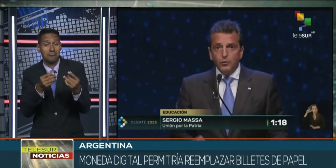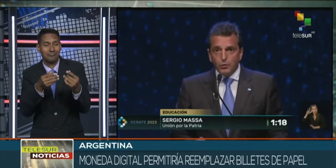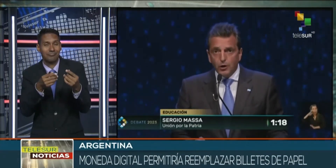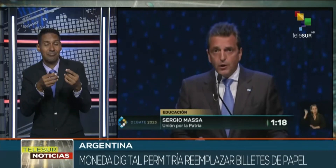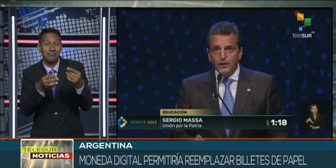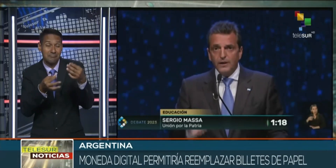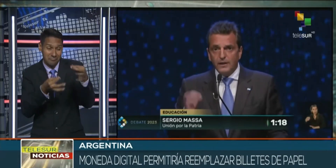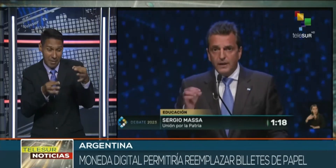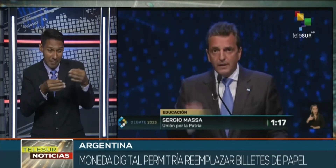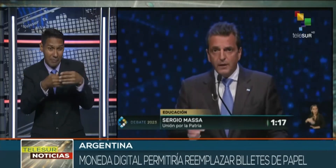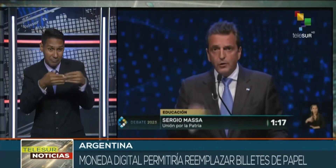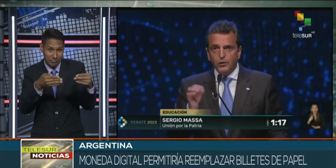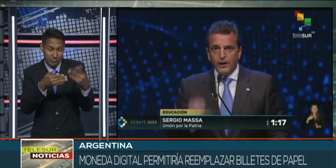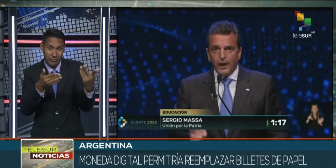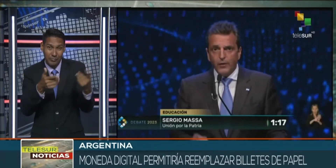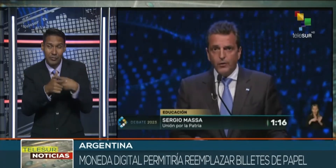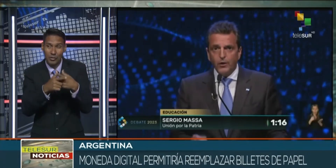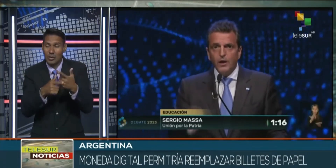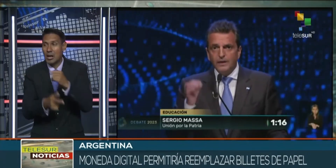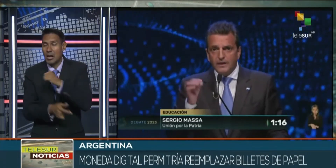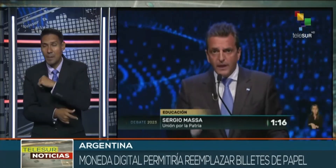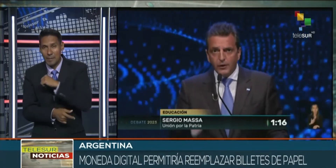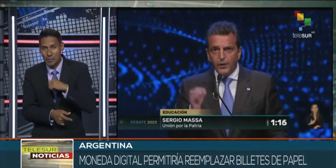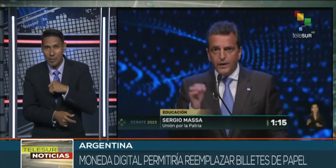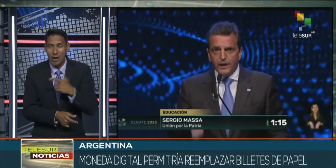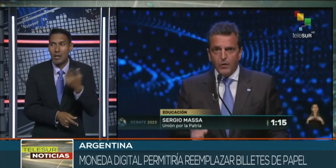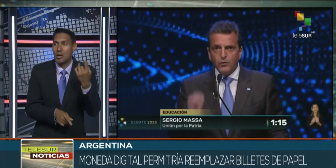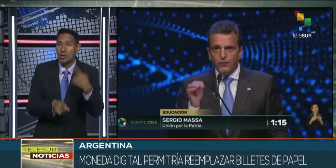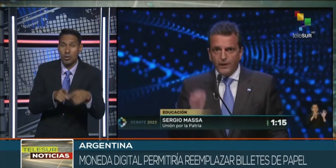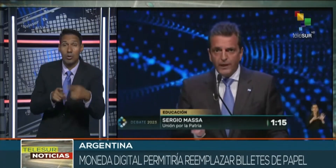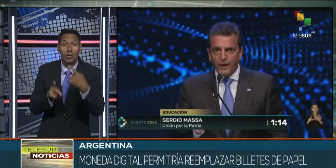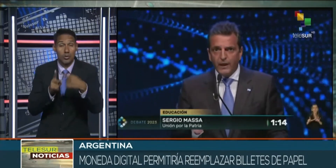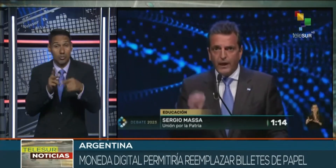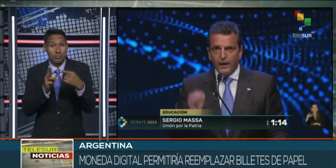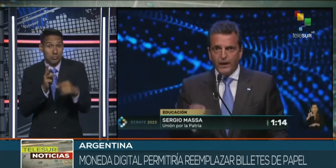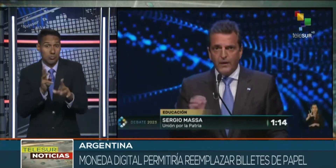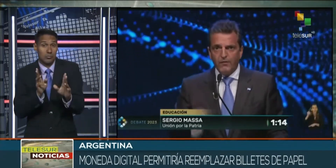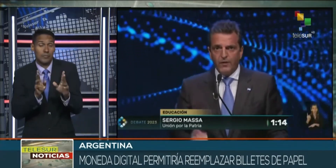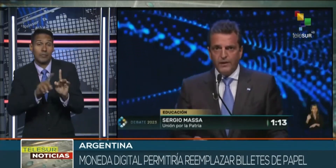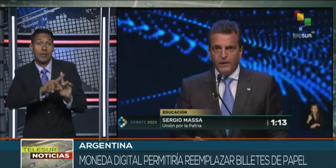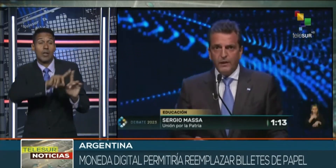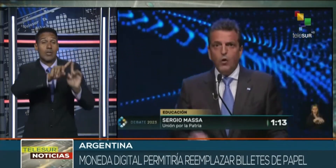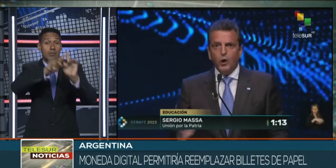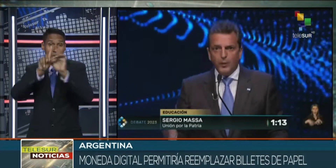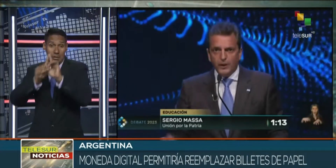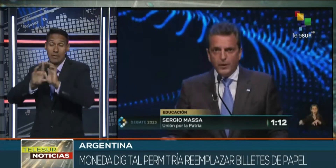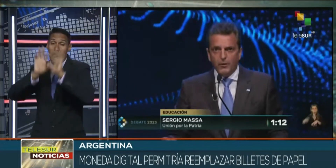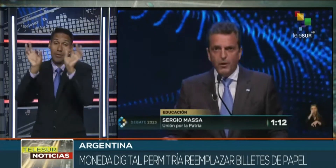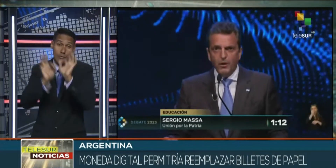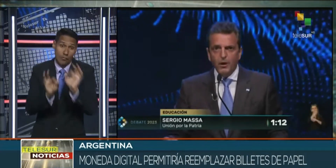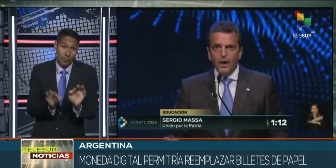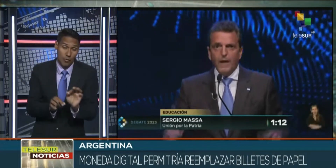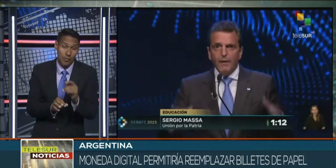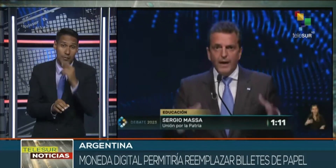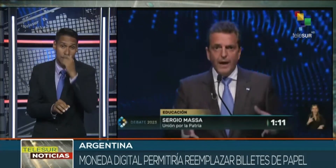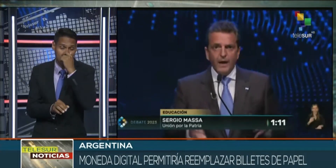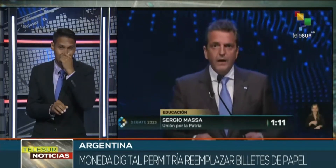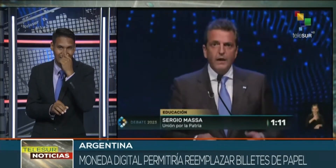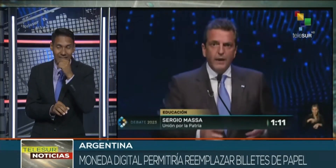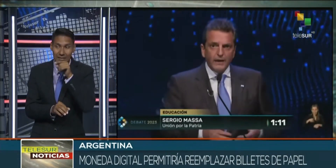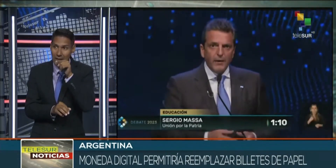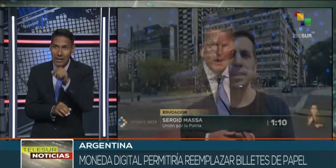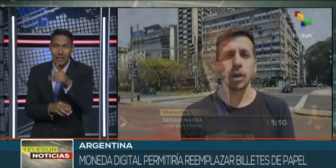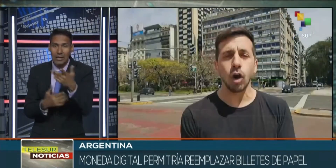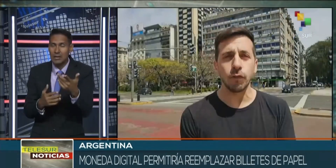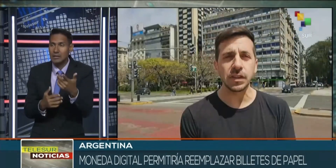diferencia de las monedas digitales privadas o de las criptomonedas emitidas con diferentes formatos por agentes privados, esta